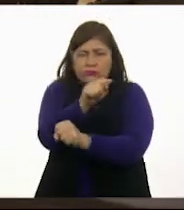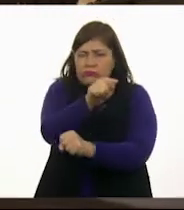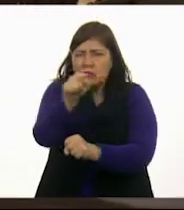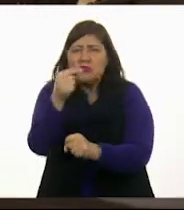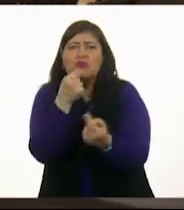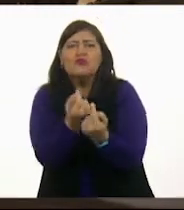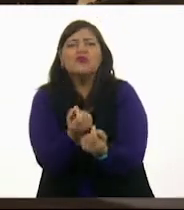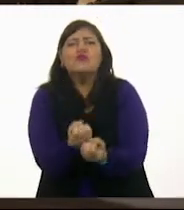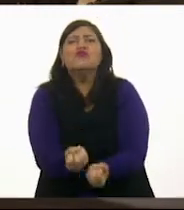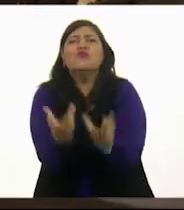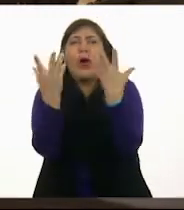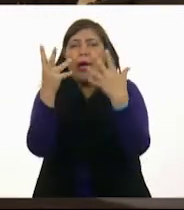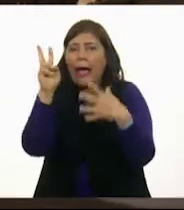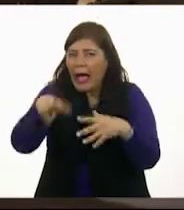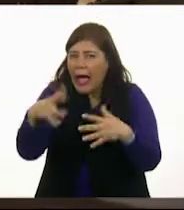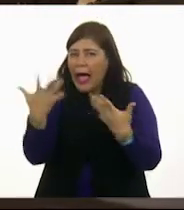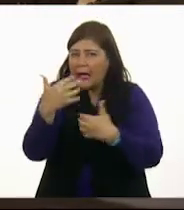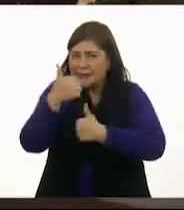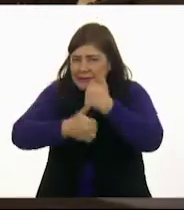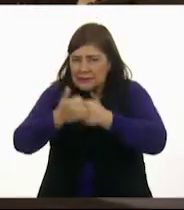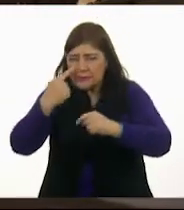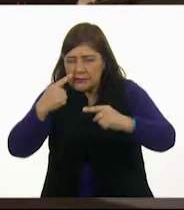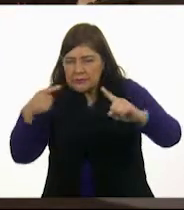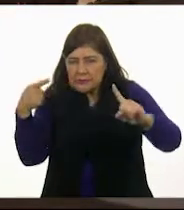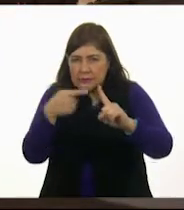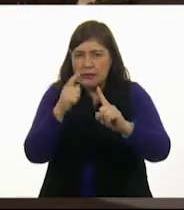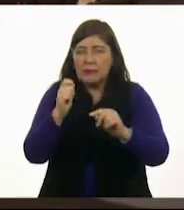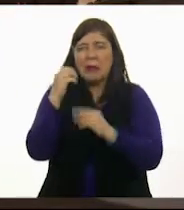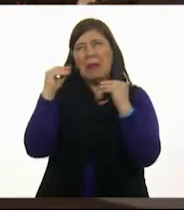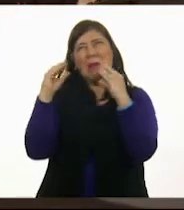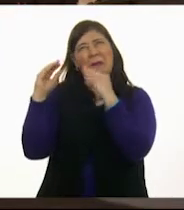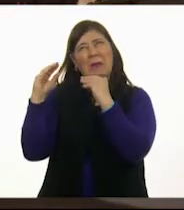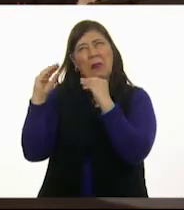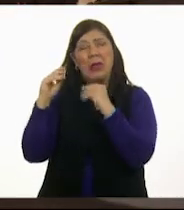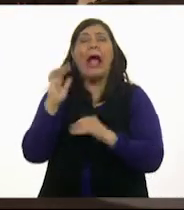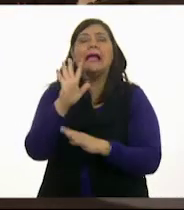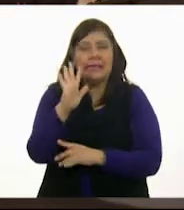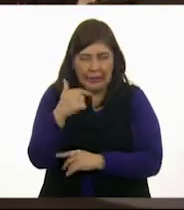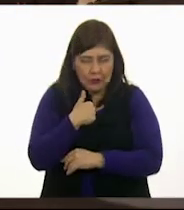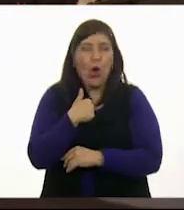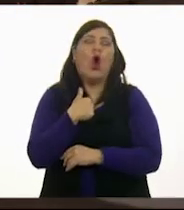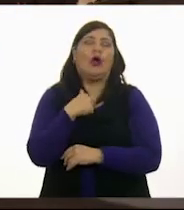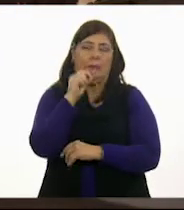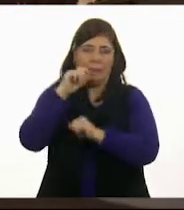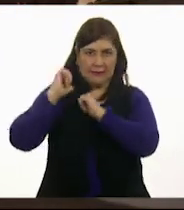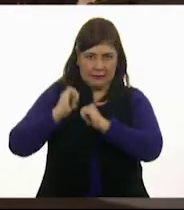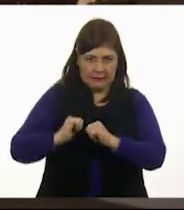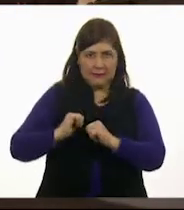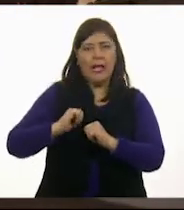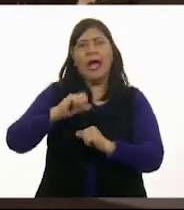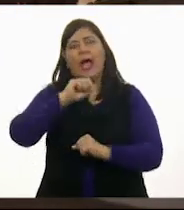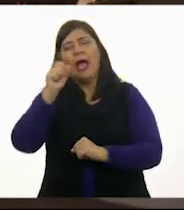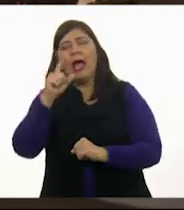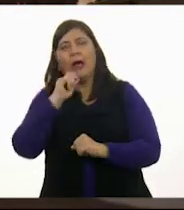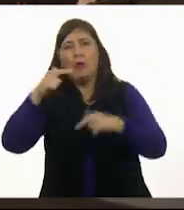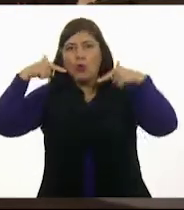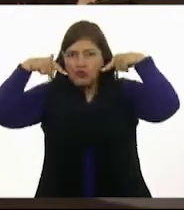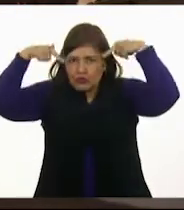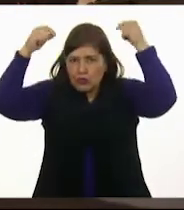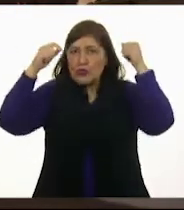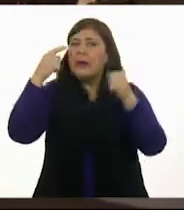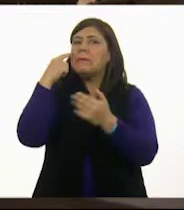niños hacen los retos de Aprenden Casa 2. Bla, bla, bla, bla, bla. Sí, sí, sí, yo estoy a cargo y el gran Filindrín me ayuda mucho.